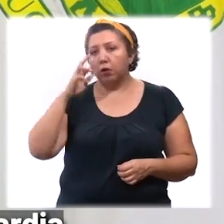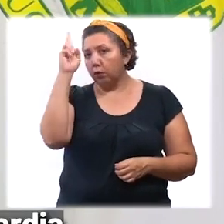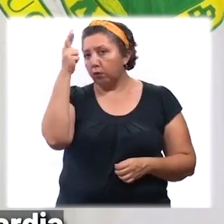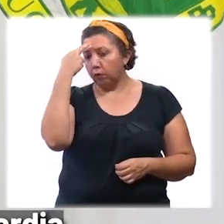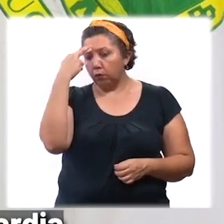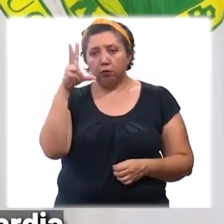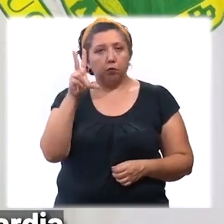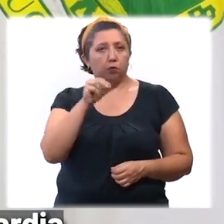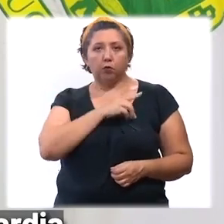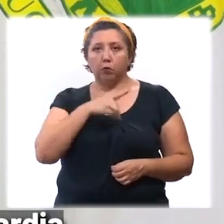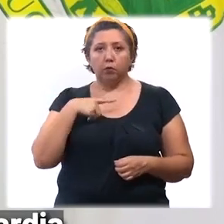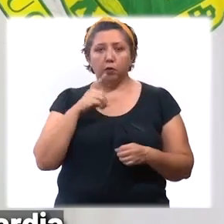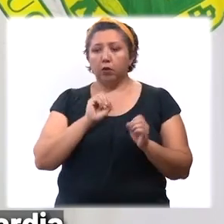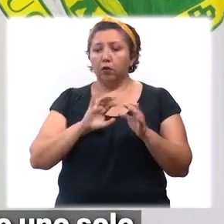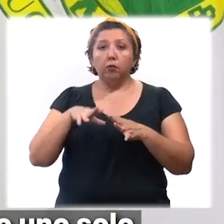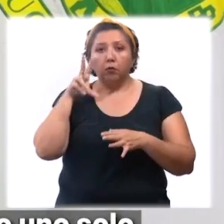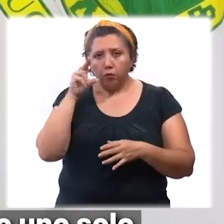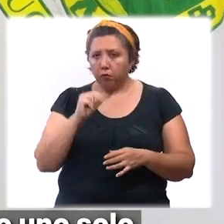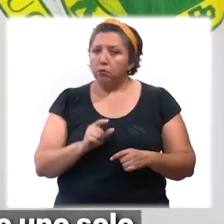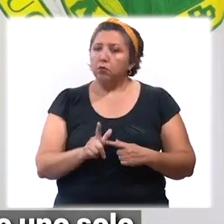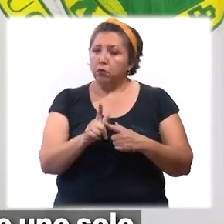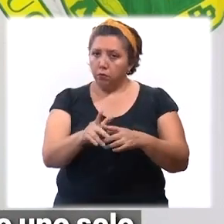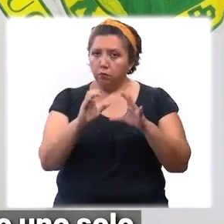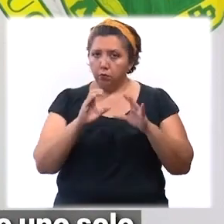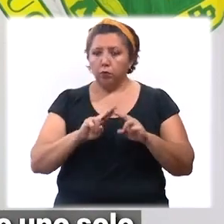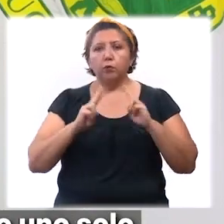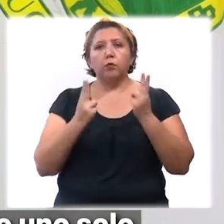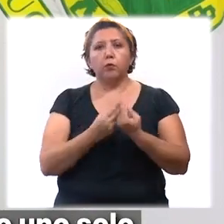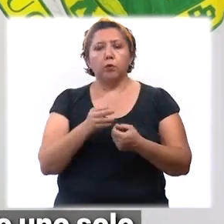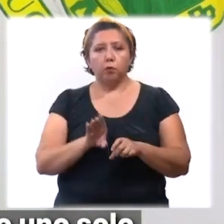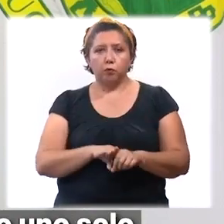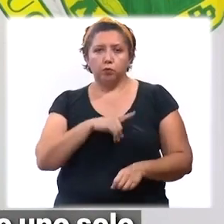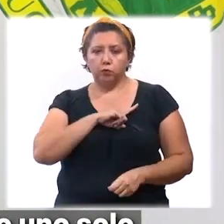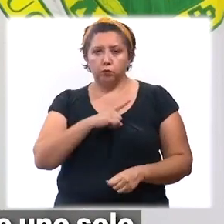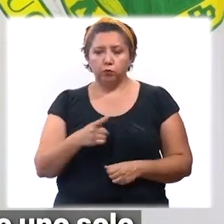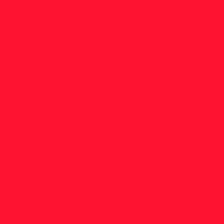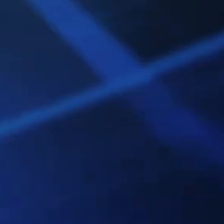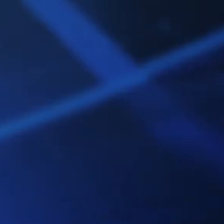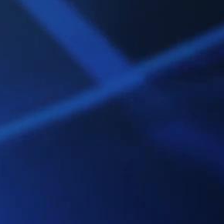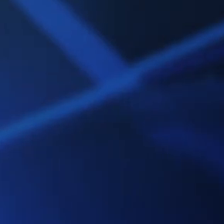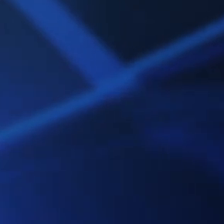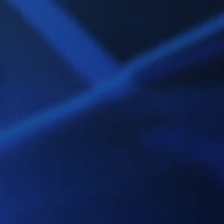Recuerden que no debemos bajar la guardia y que hay que seguir trabajando unidos como uno solo.